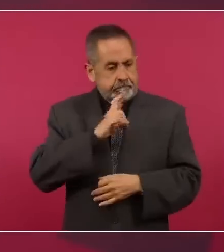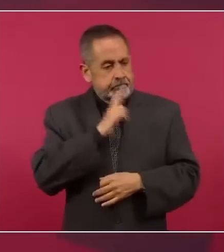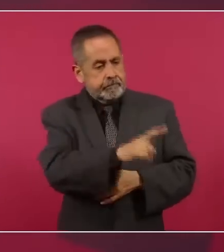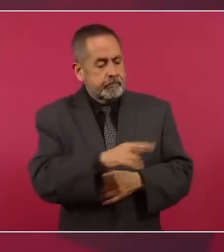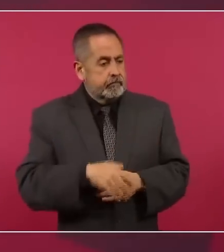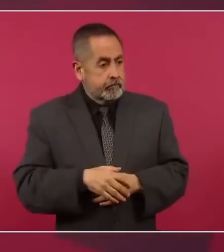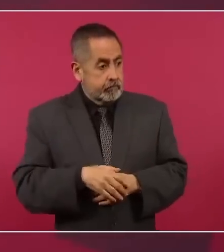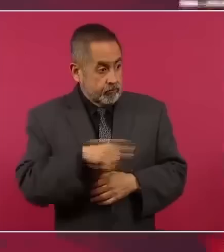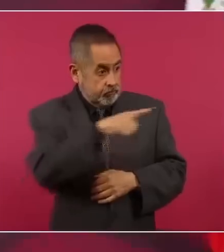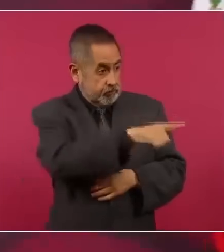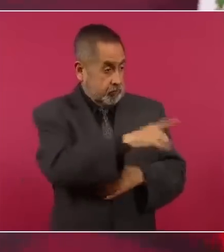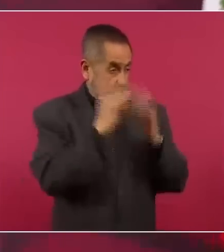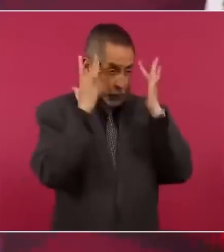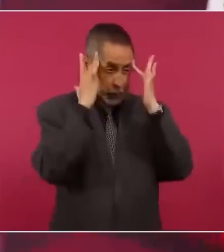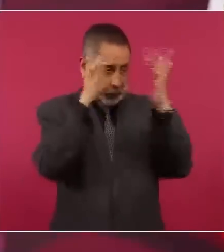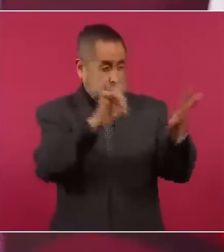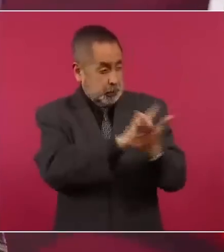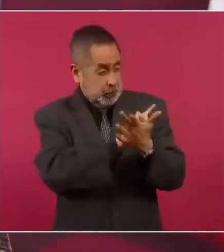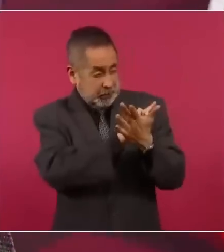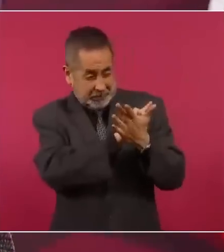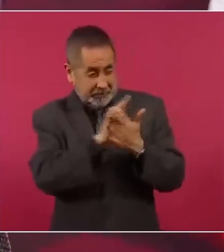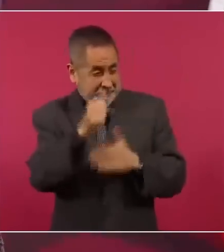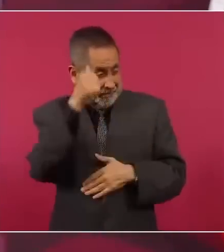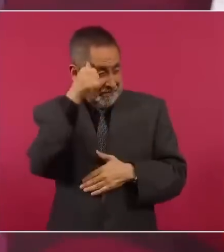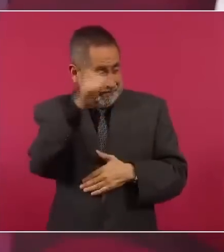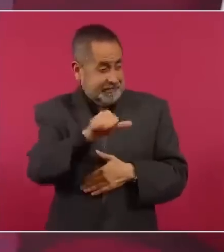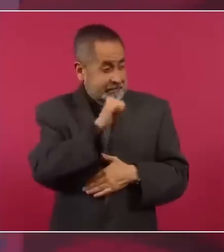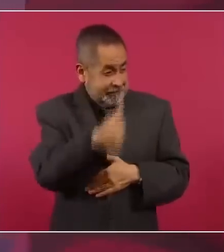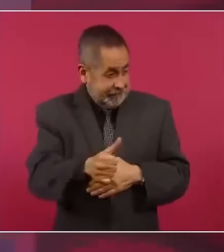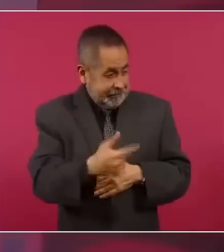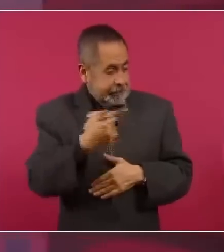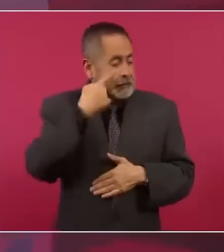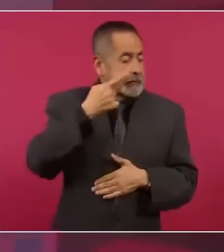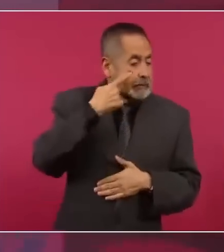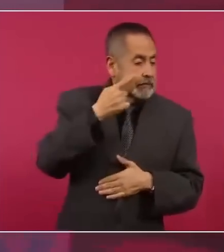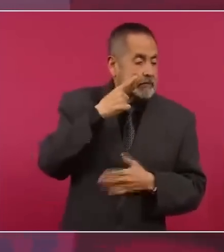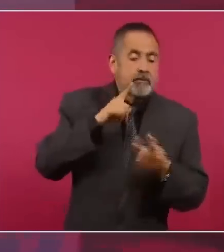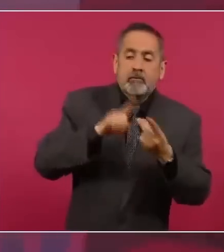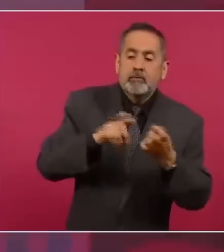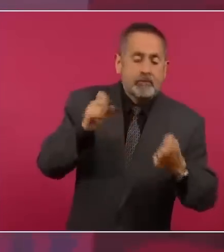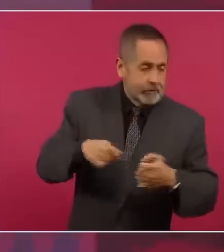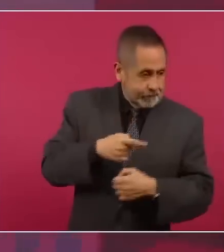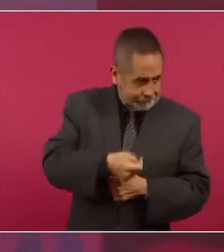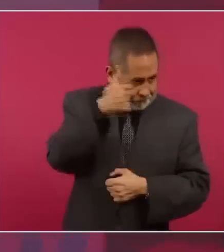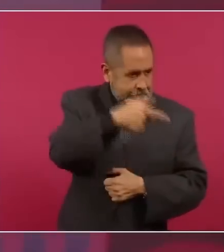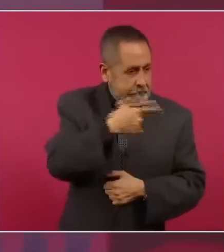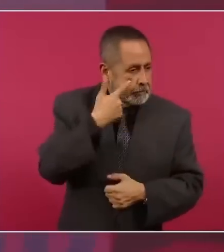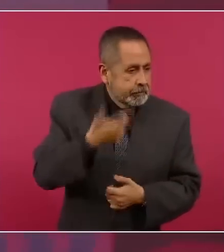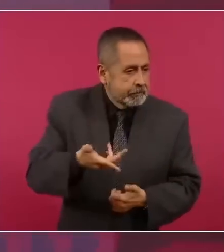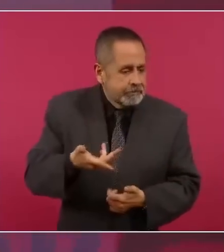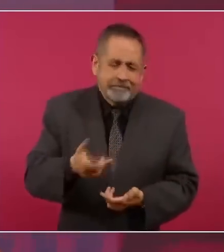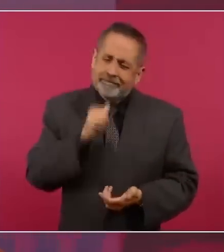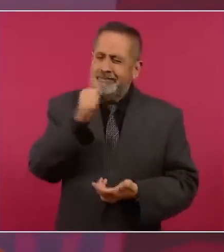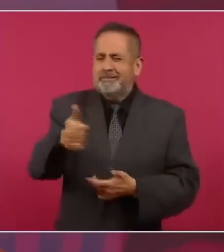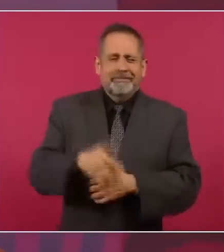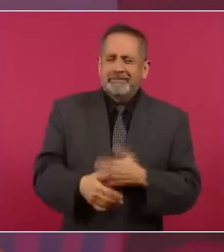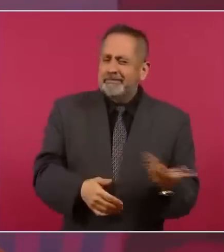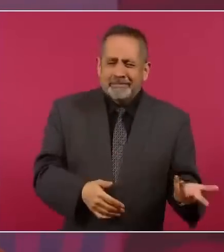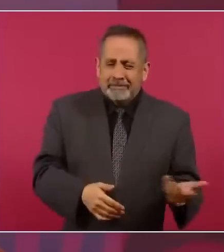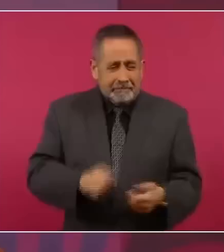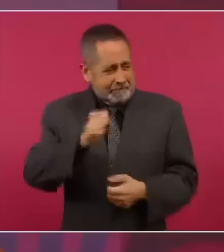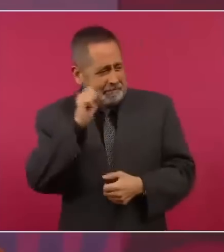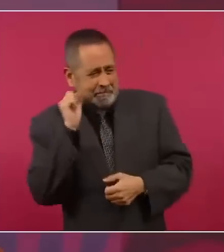al que esté libre de pecado que tire la primera piedra, las mismas